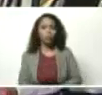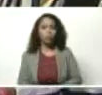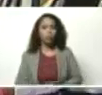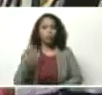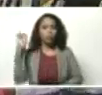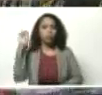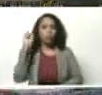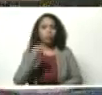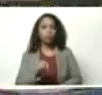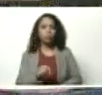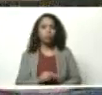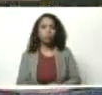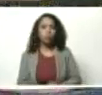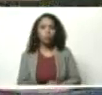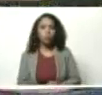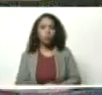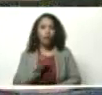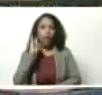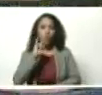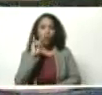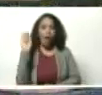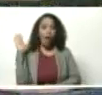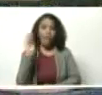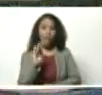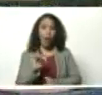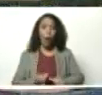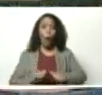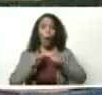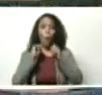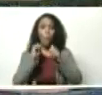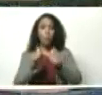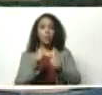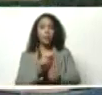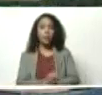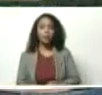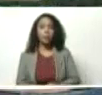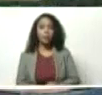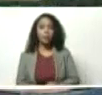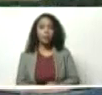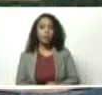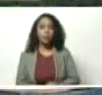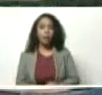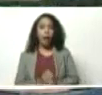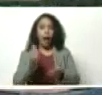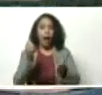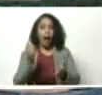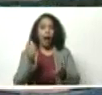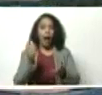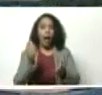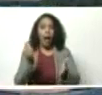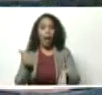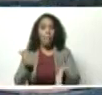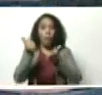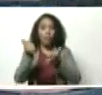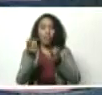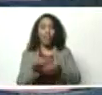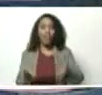También el lunes que viene va a empezar en las bolsas de valores de Venezuela.